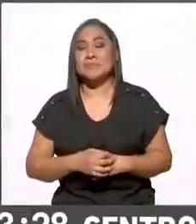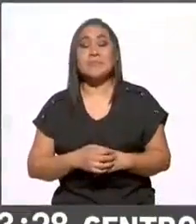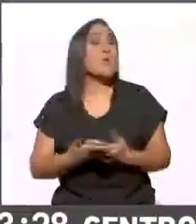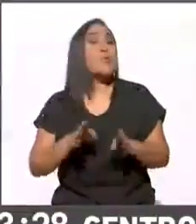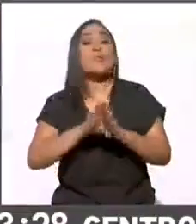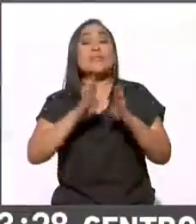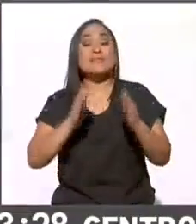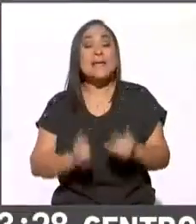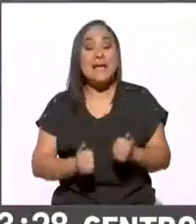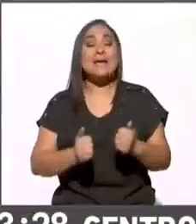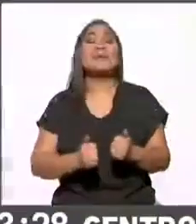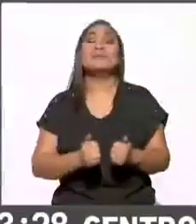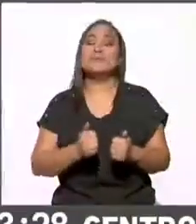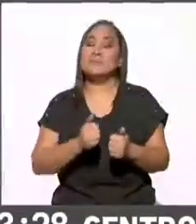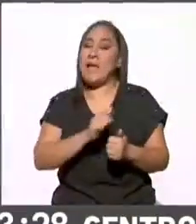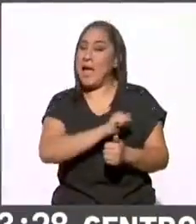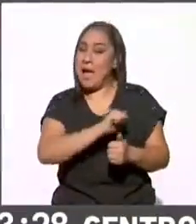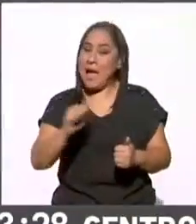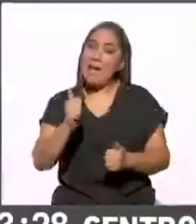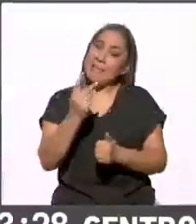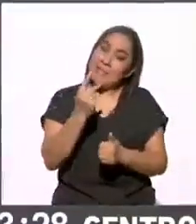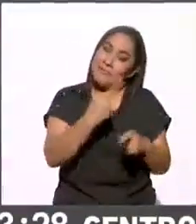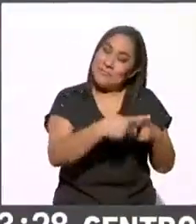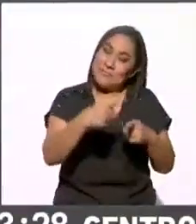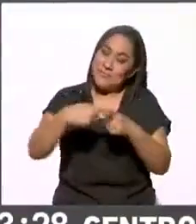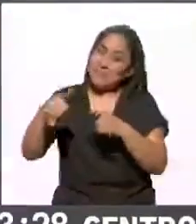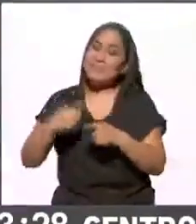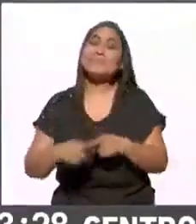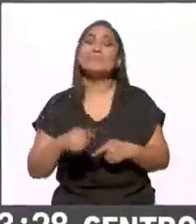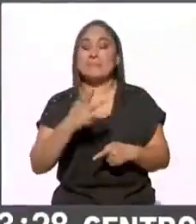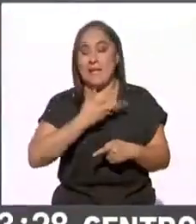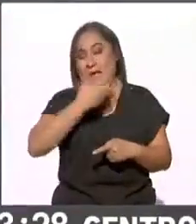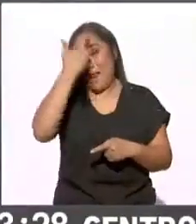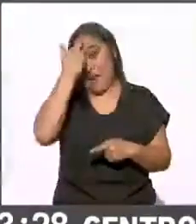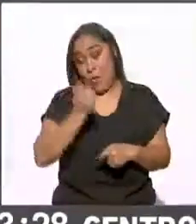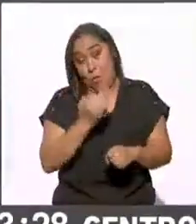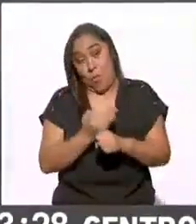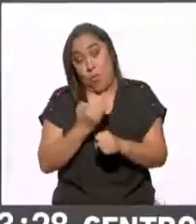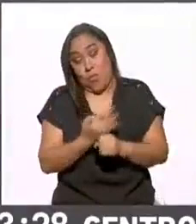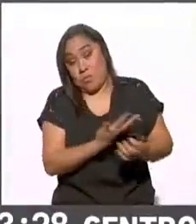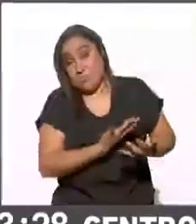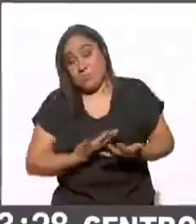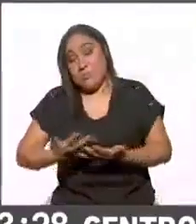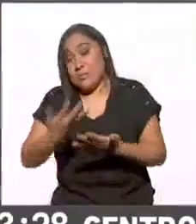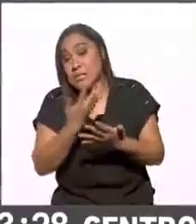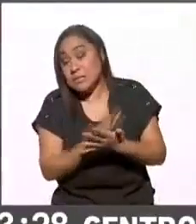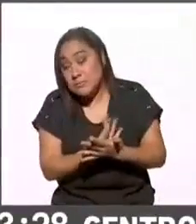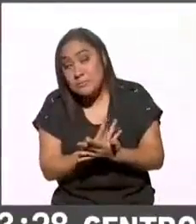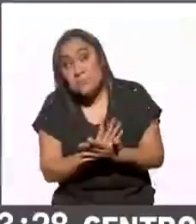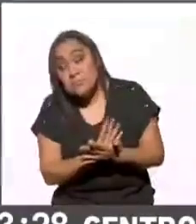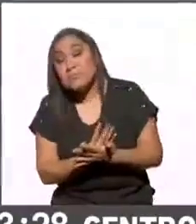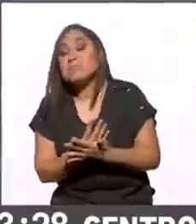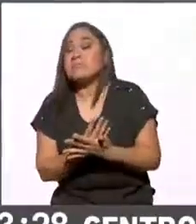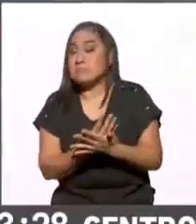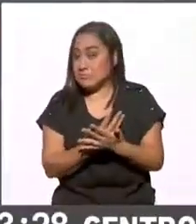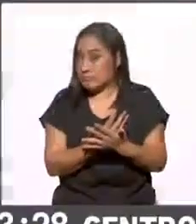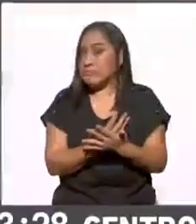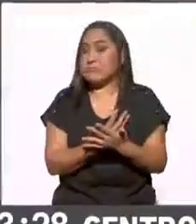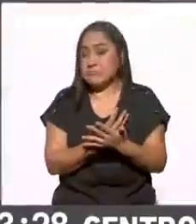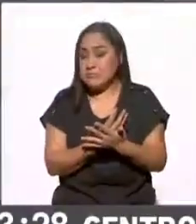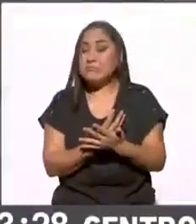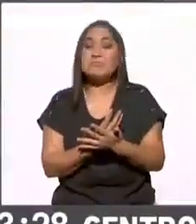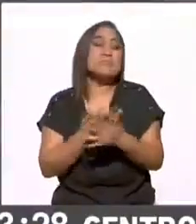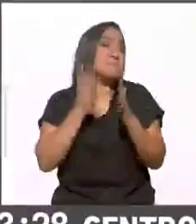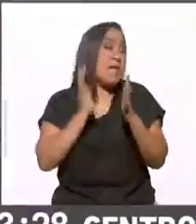están, amigos de los medios públicos? sí, efectivamente estamos a la espera, estamos esperando ya que en cualquier